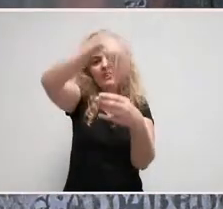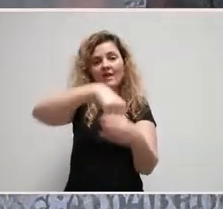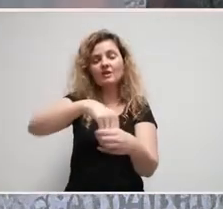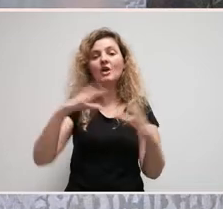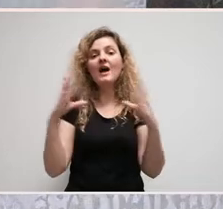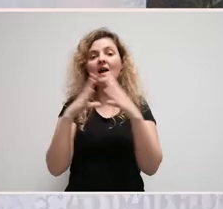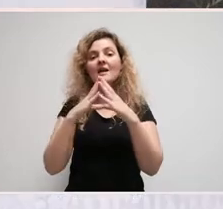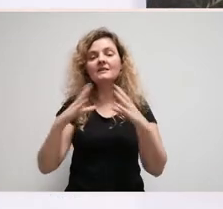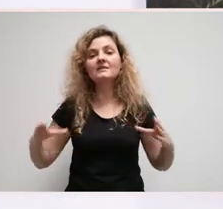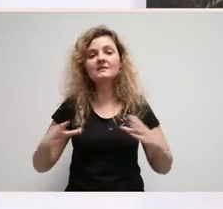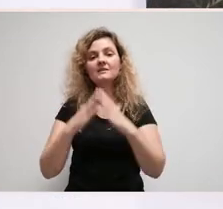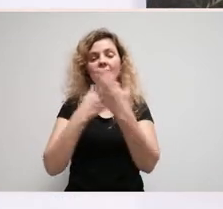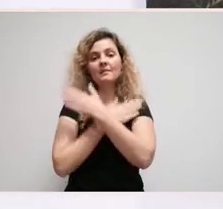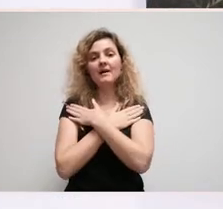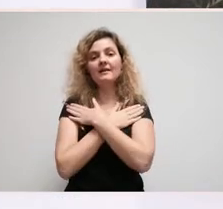Compostela.